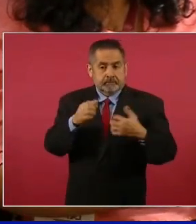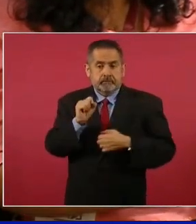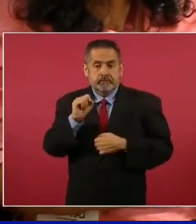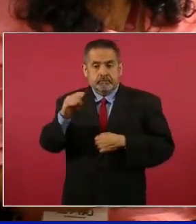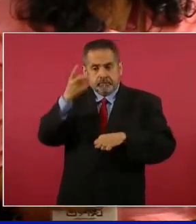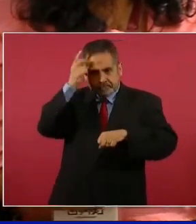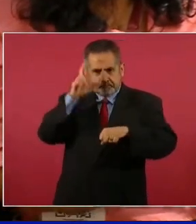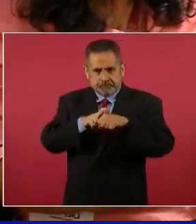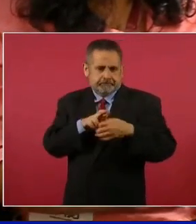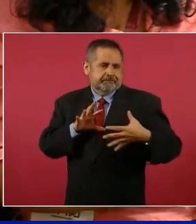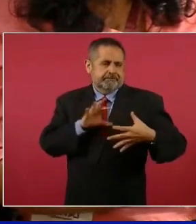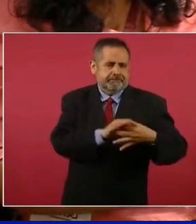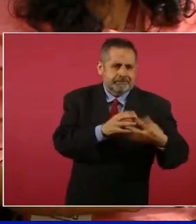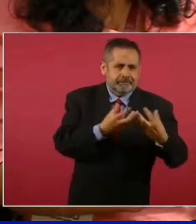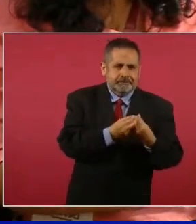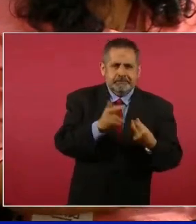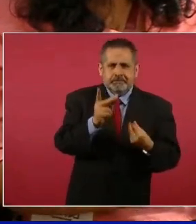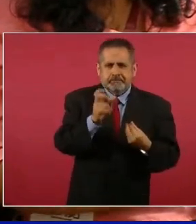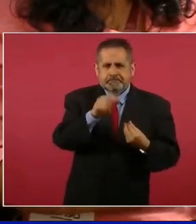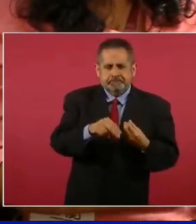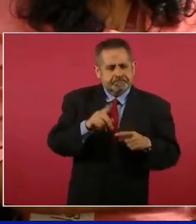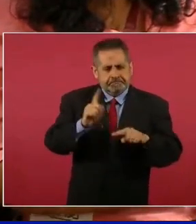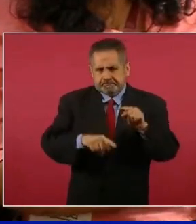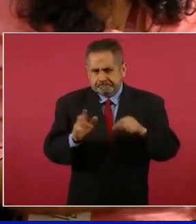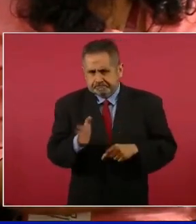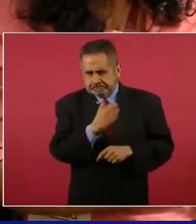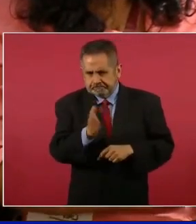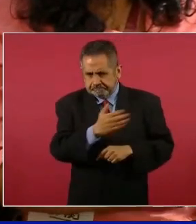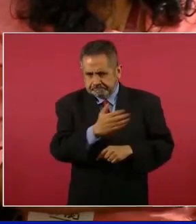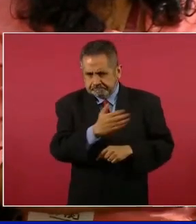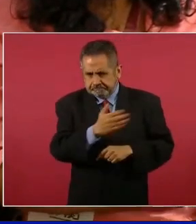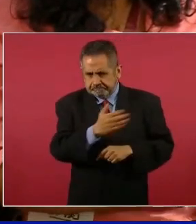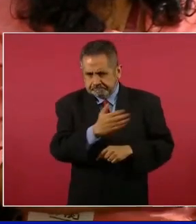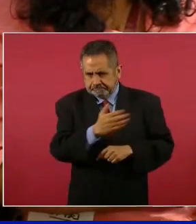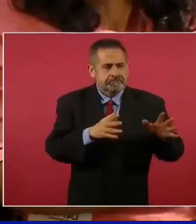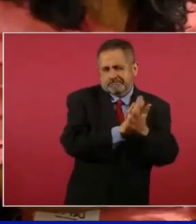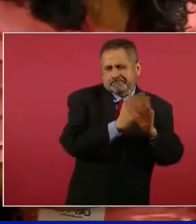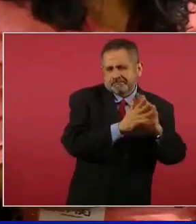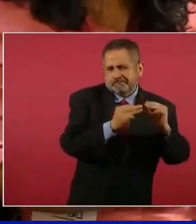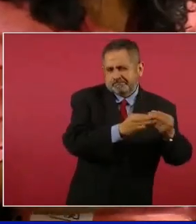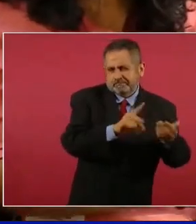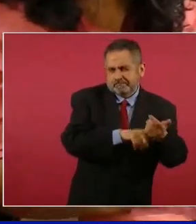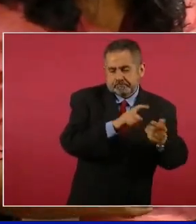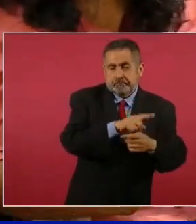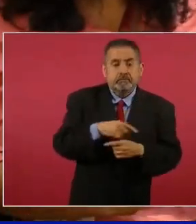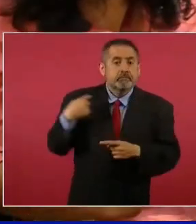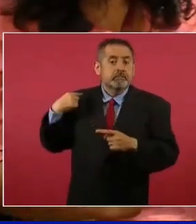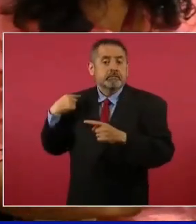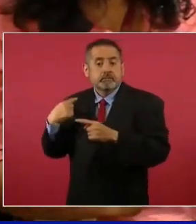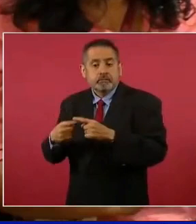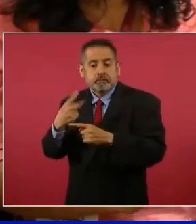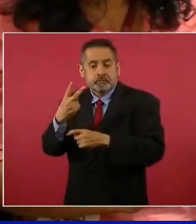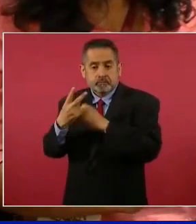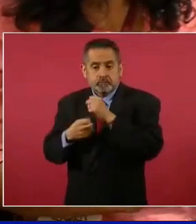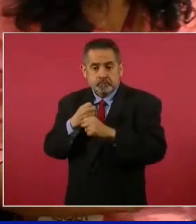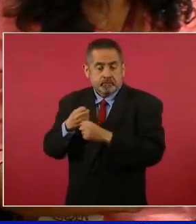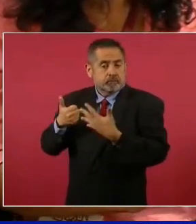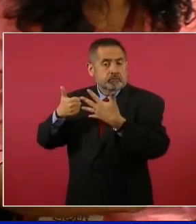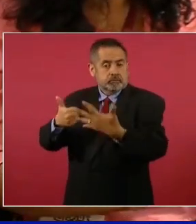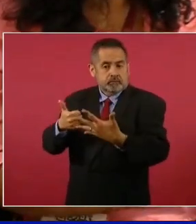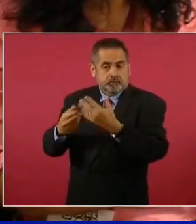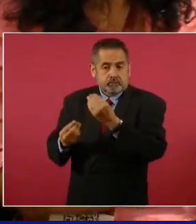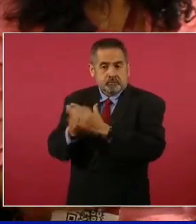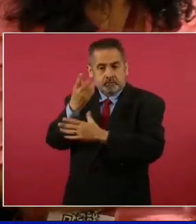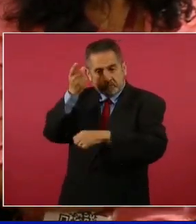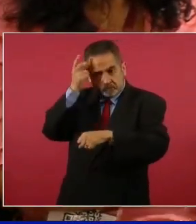al Partido Acción Nacional directamente y a las grandes mafias del agua. A lo largo de estos dos años, estos seis subdirectores